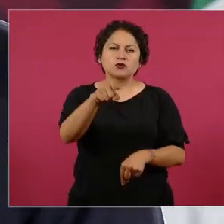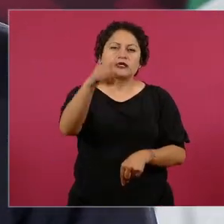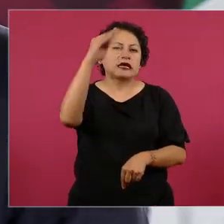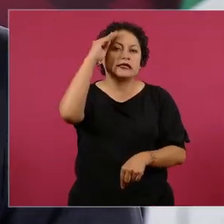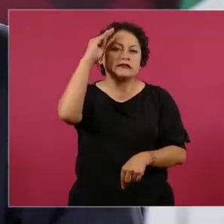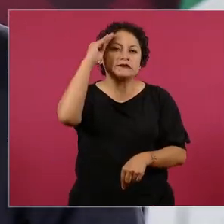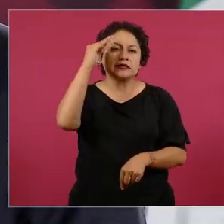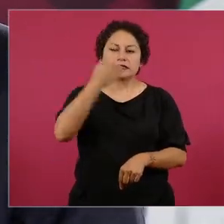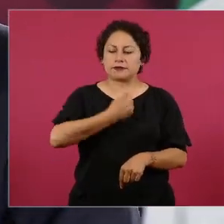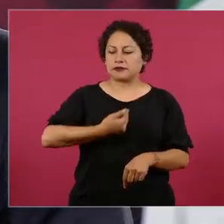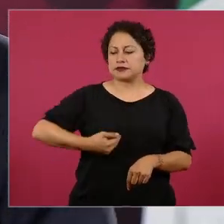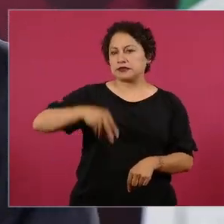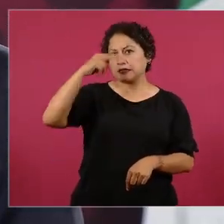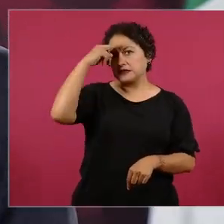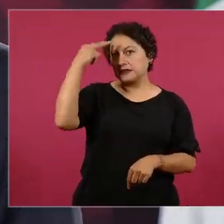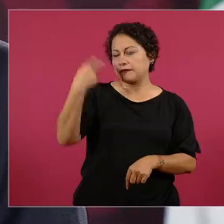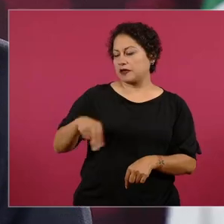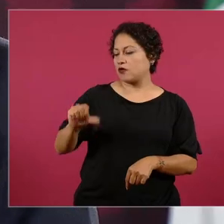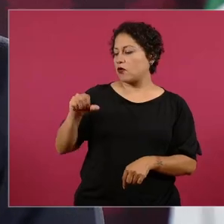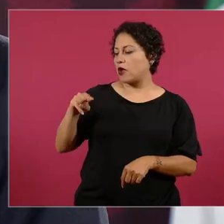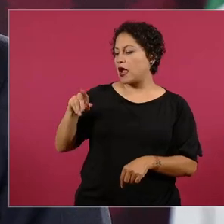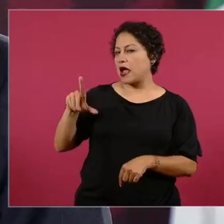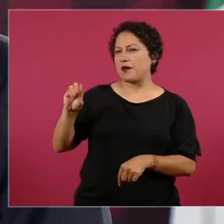en la investidura presidencial